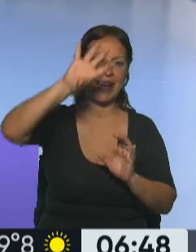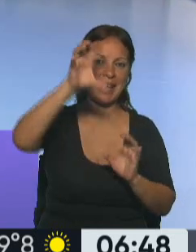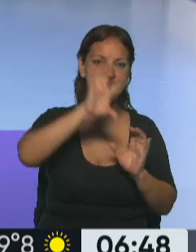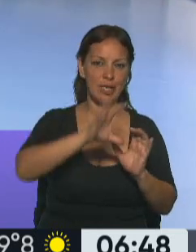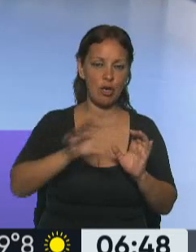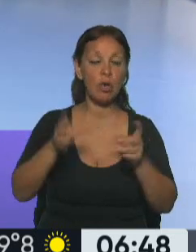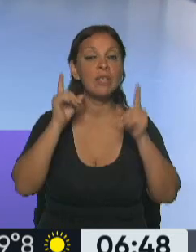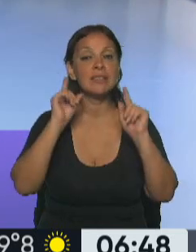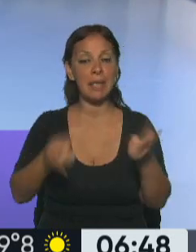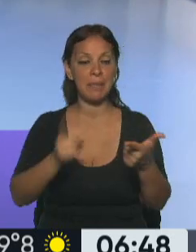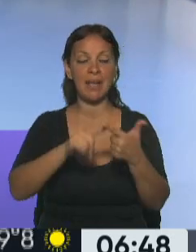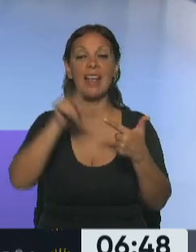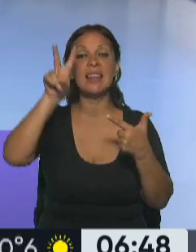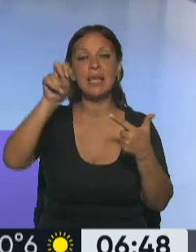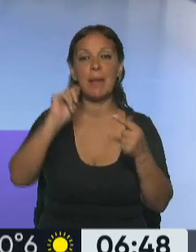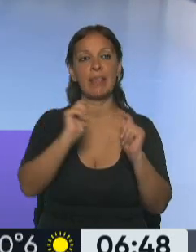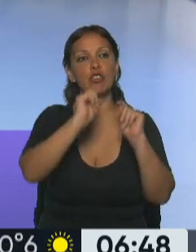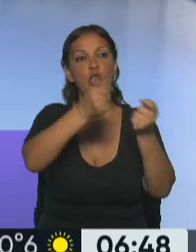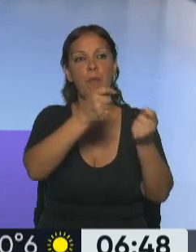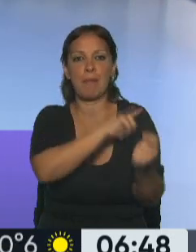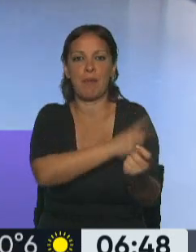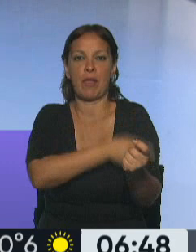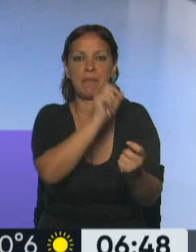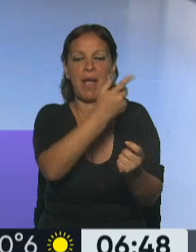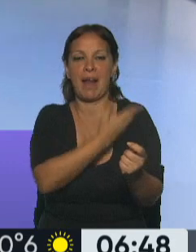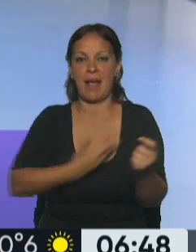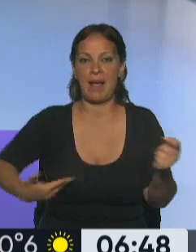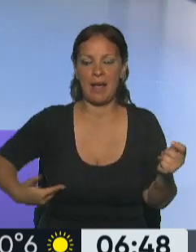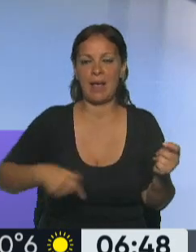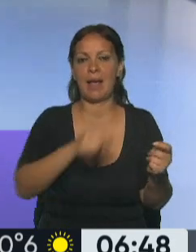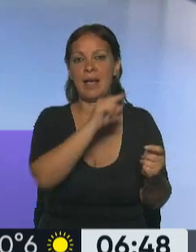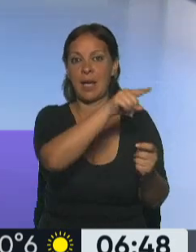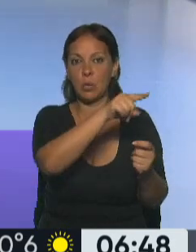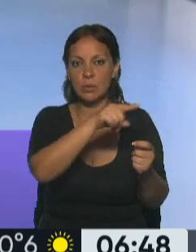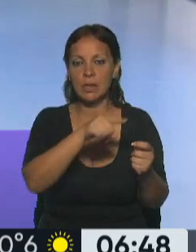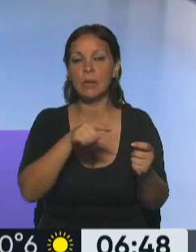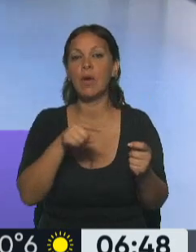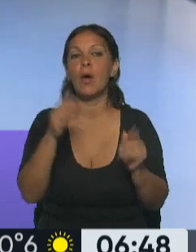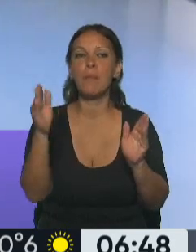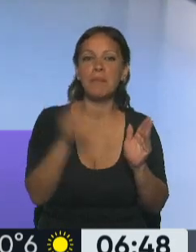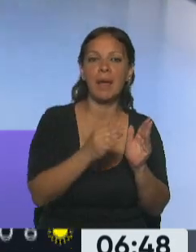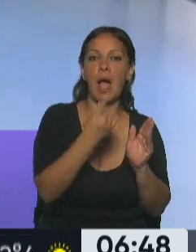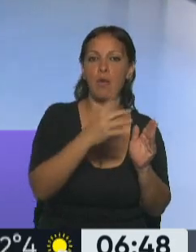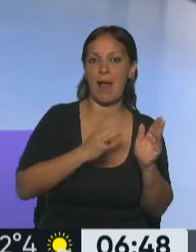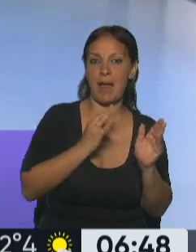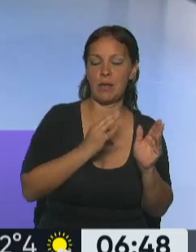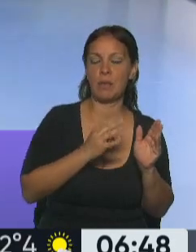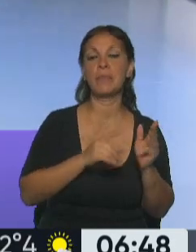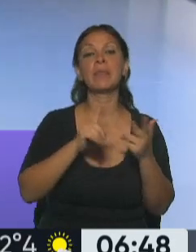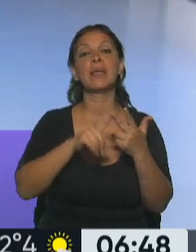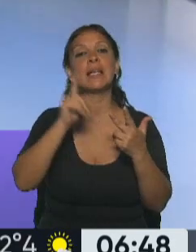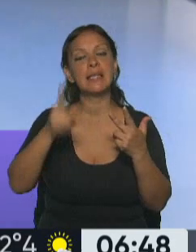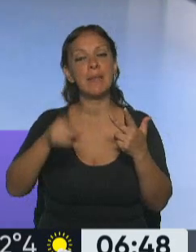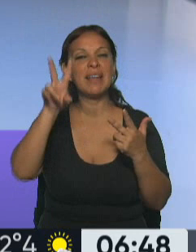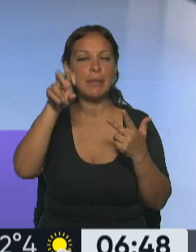delegación de facultades del Poder Legislativo al Poder Ejecutivo se ha reducido a un año. Y también aparece por allí todavía el tema de la